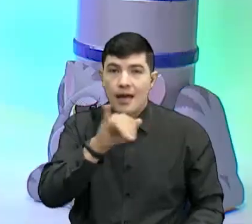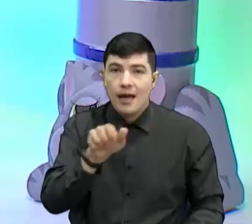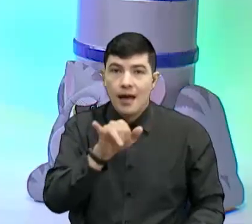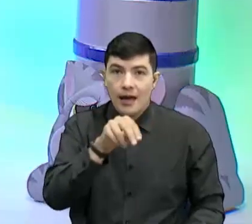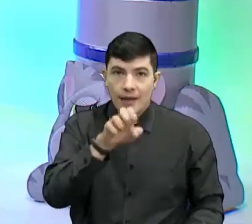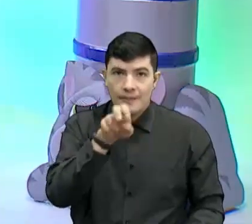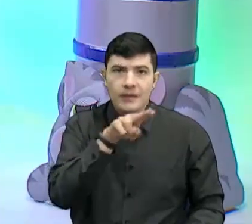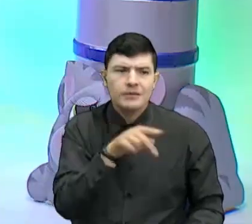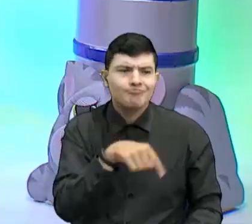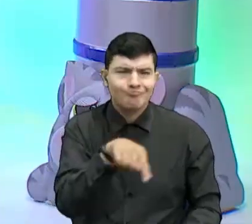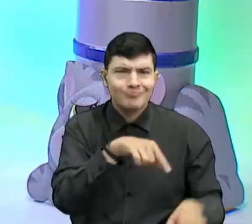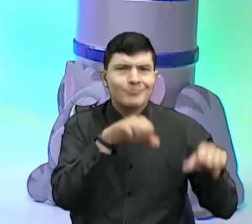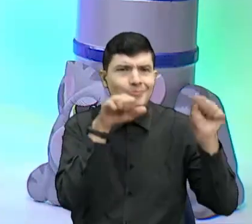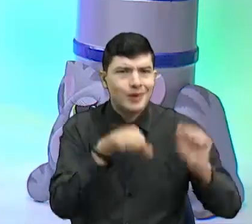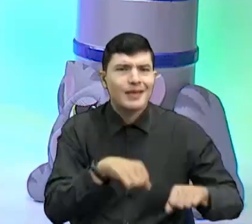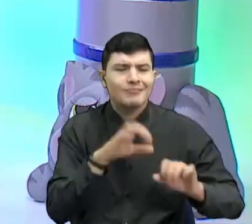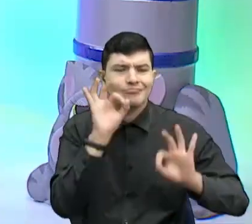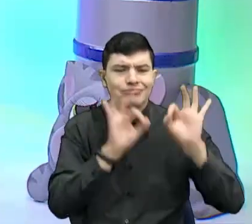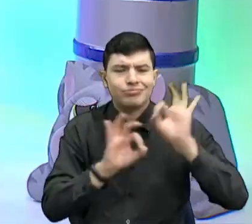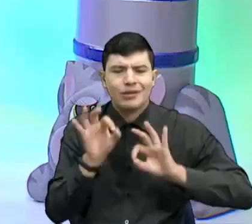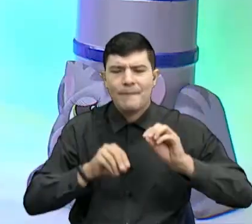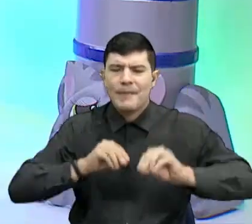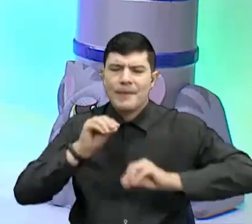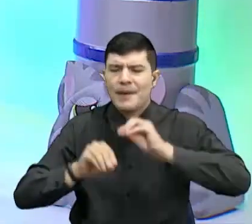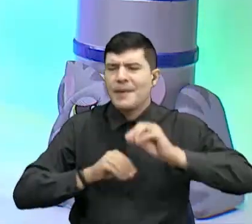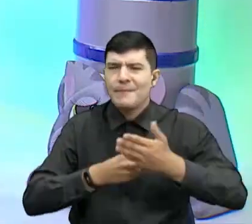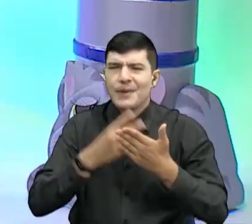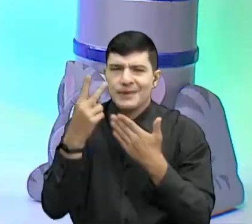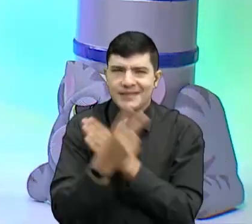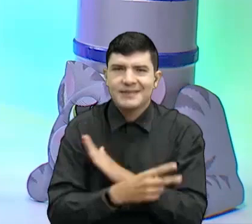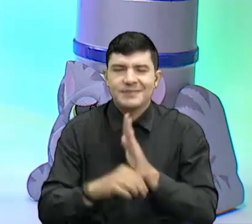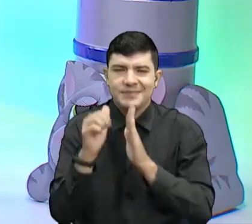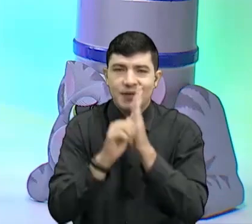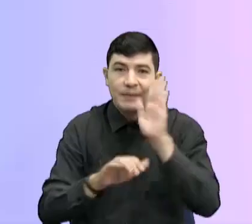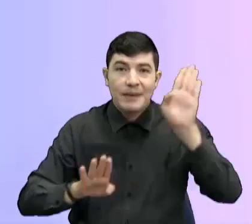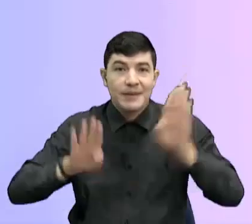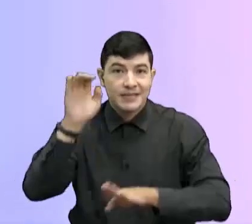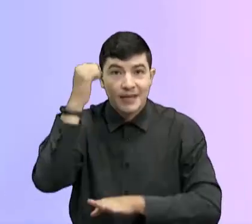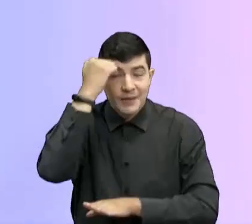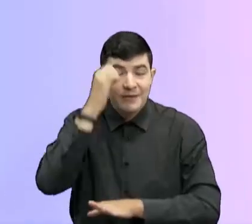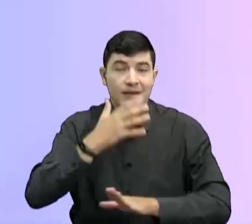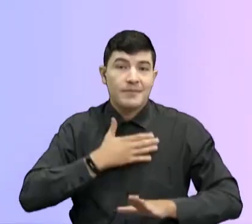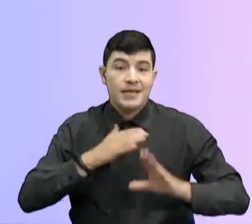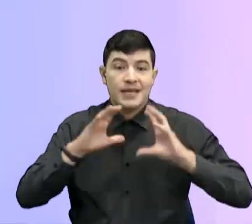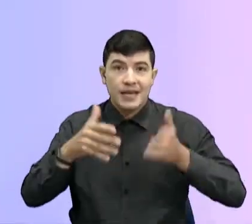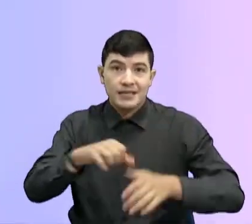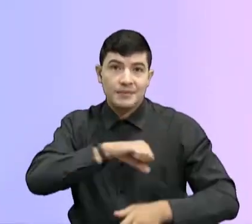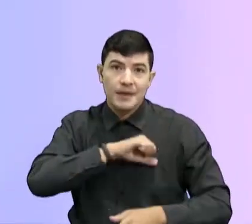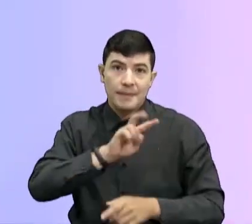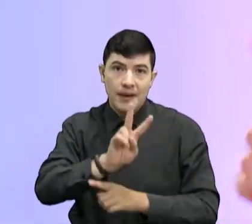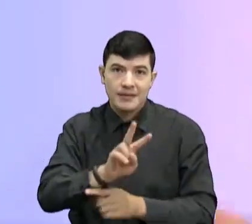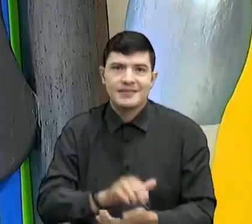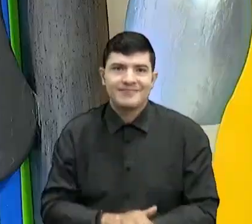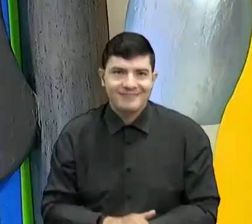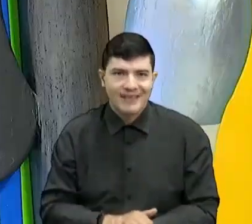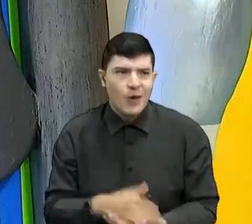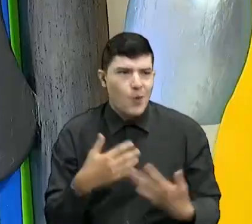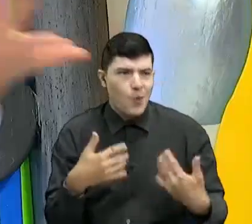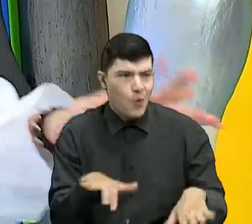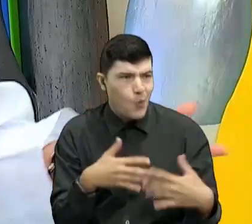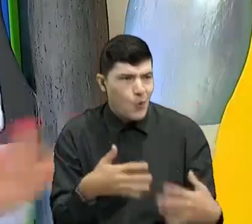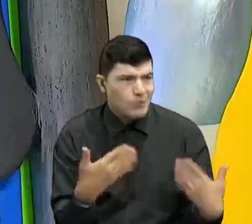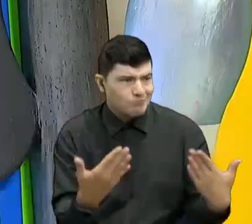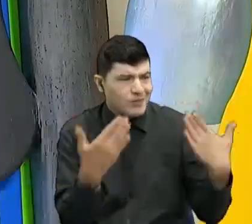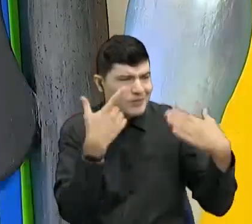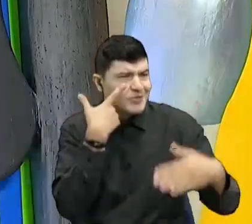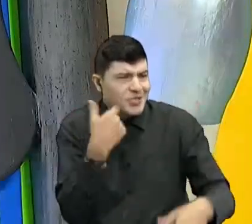P., que es en donde le enseñamos a los niños de la básica primaria y de secundaria. Carachas, qué alegría, qué gobernador tan querido, ala. El gobernador, la